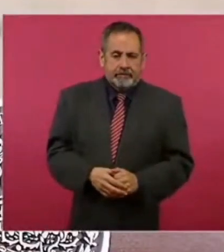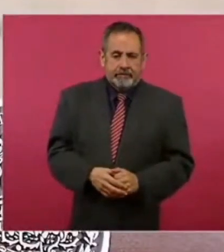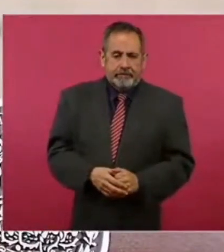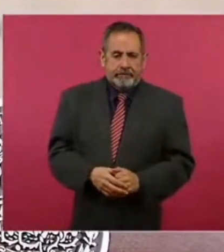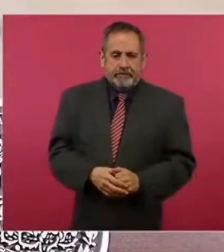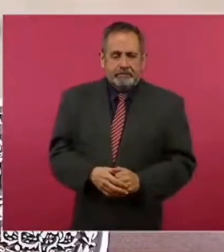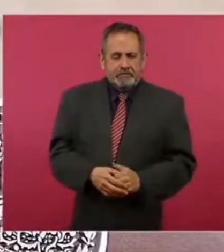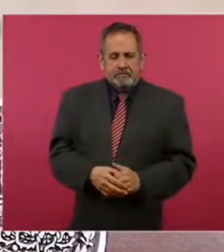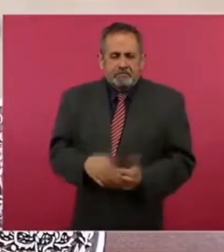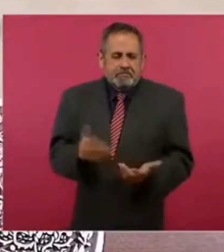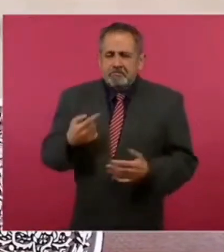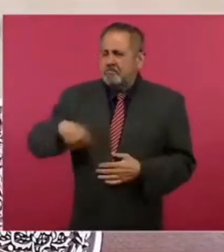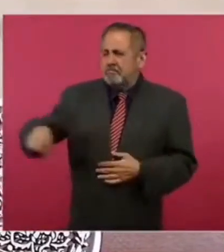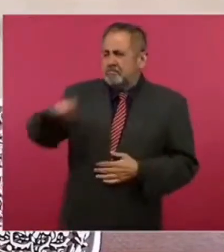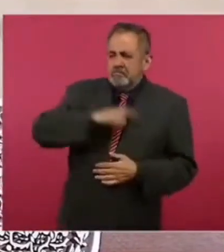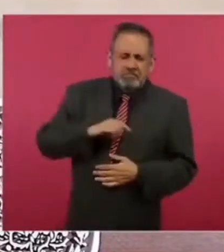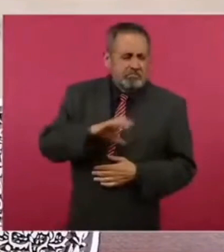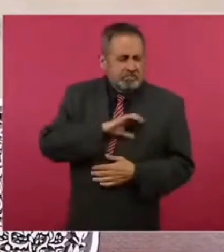afectuosos.